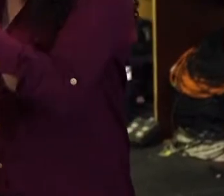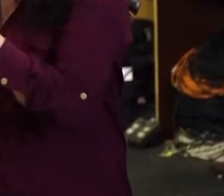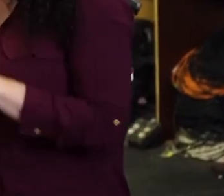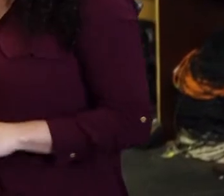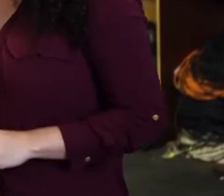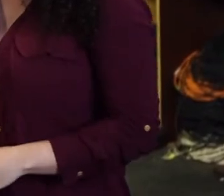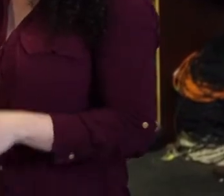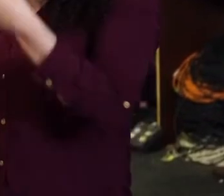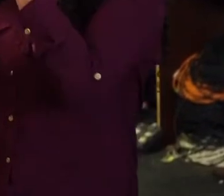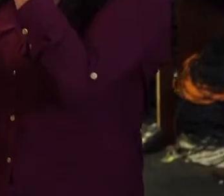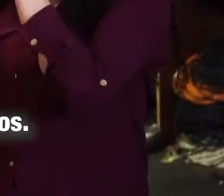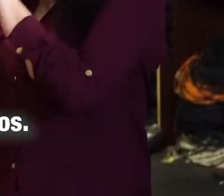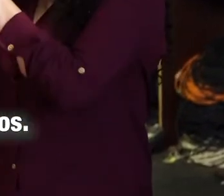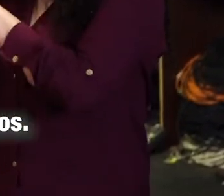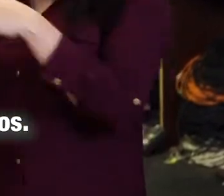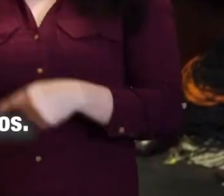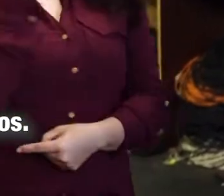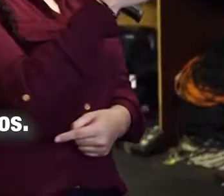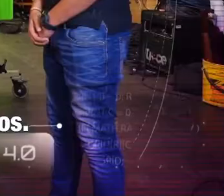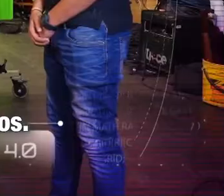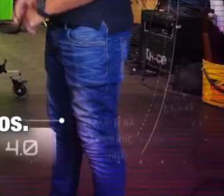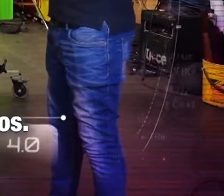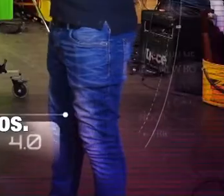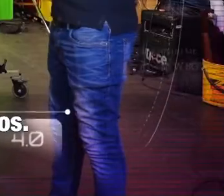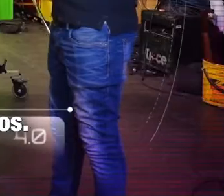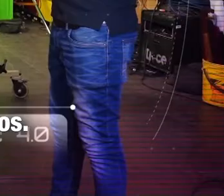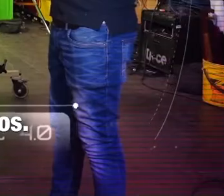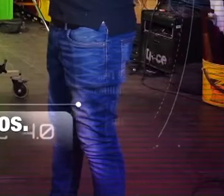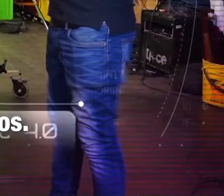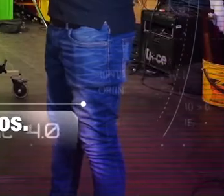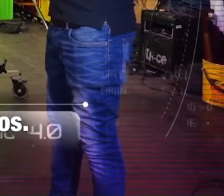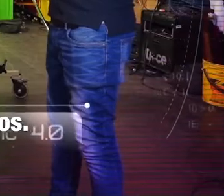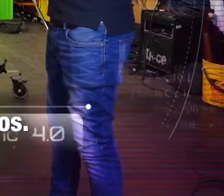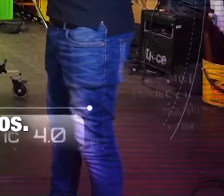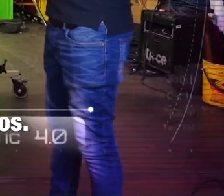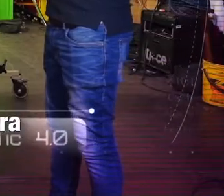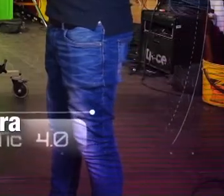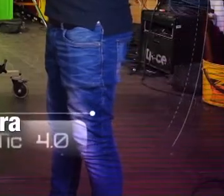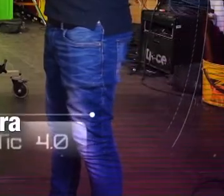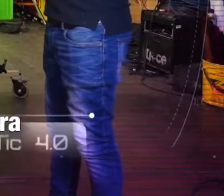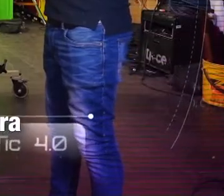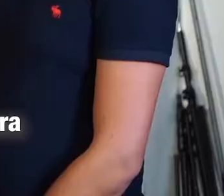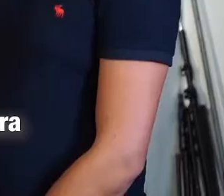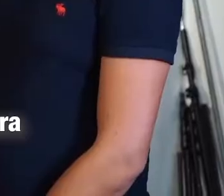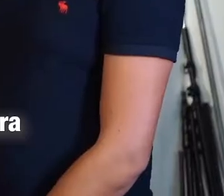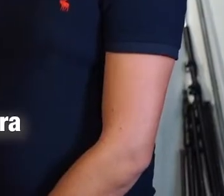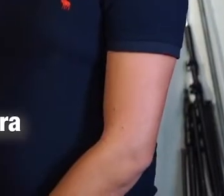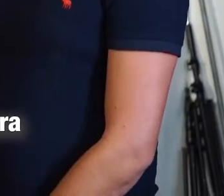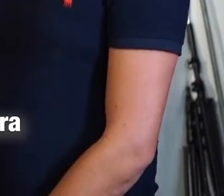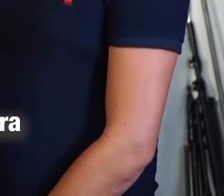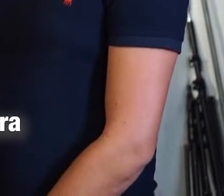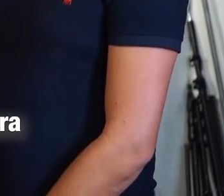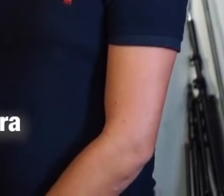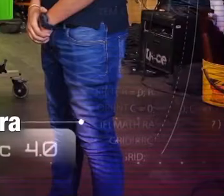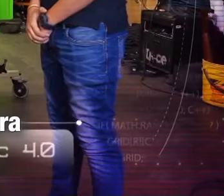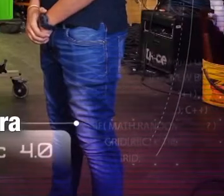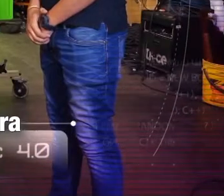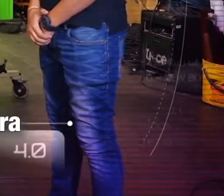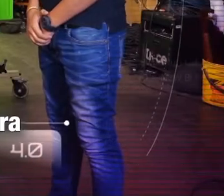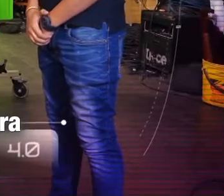dar unas frases en lengua de señas indispensables en el set para comunicarnos. La primera es luces, la segunda